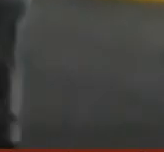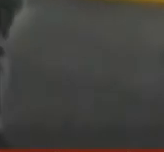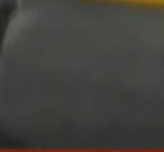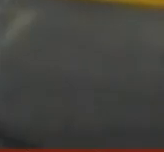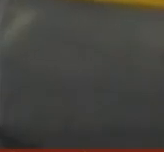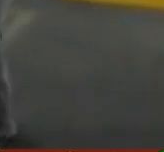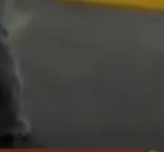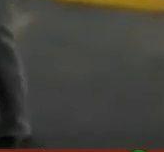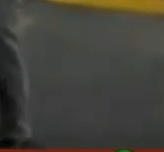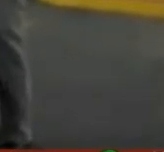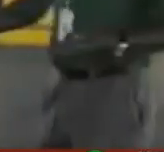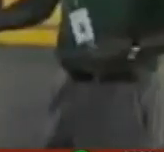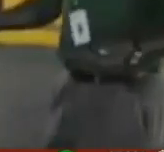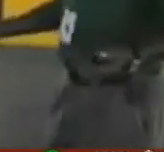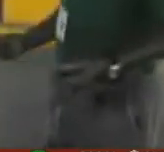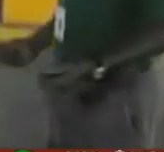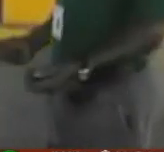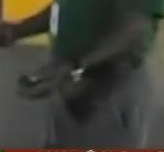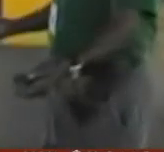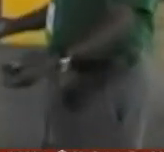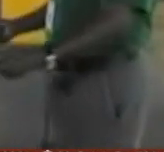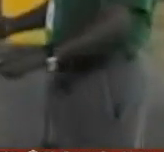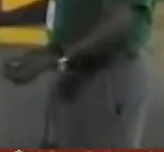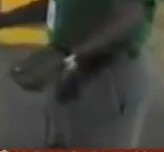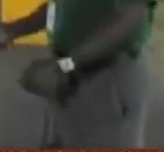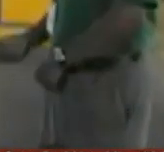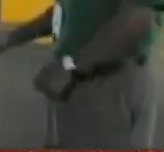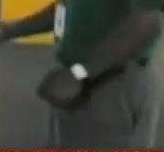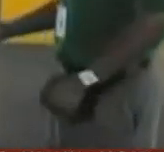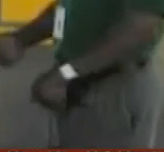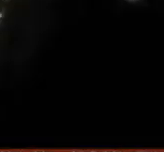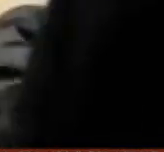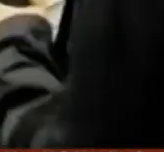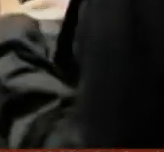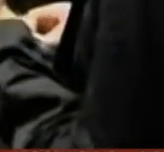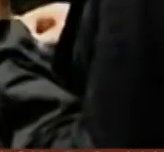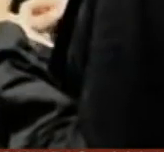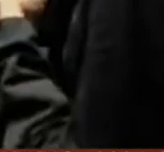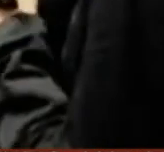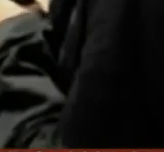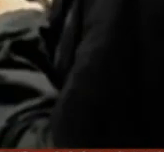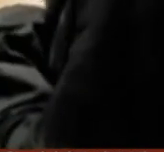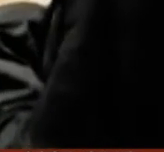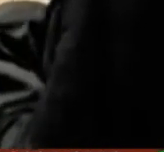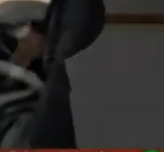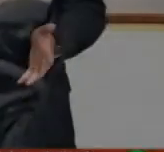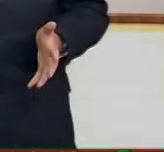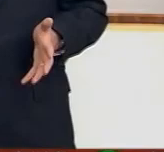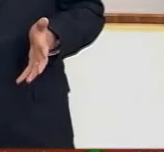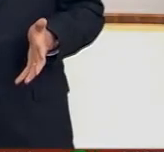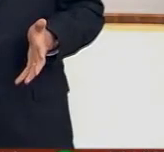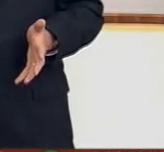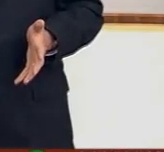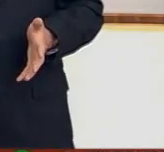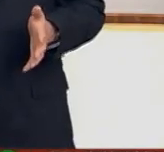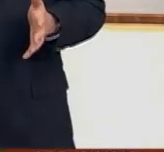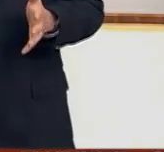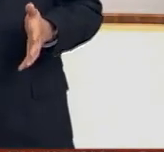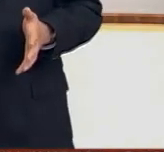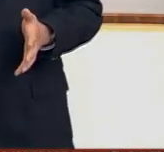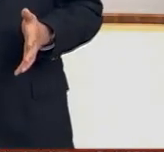físicamente en su vehículo o en daños a terceros hasta por 645 mil pesos aproximadamente.